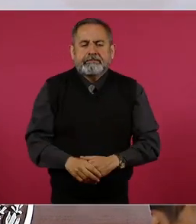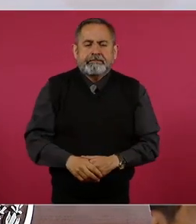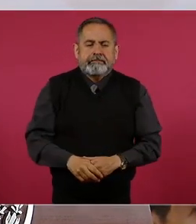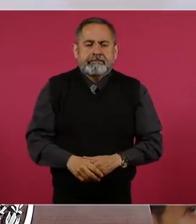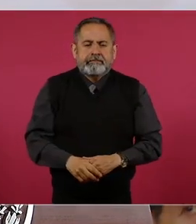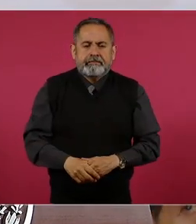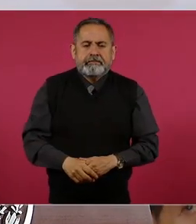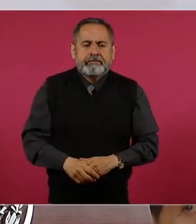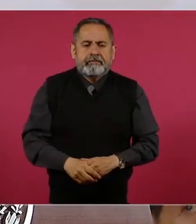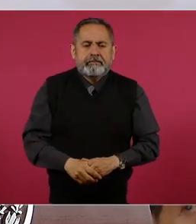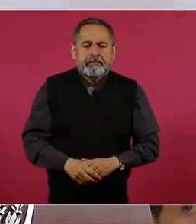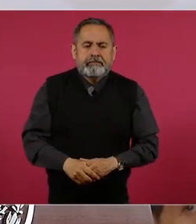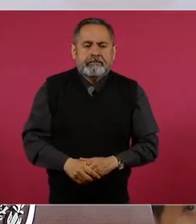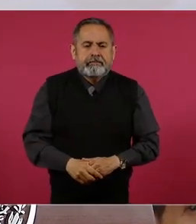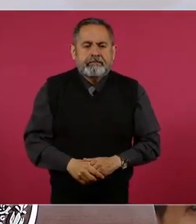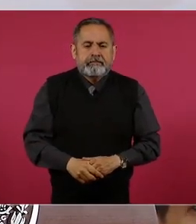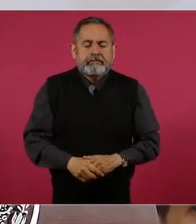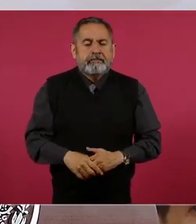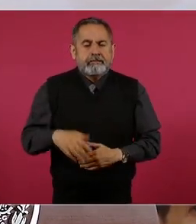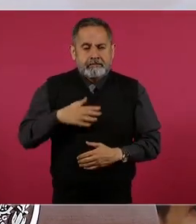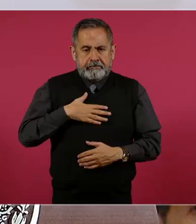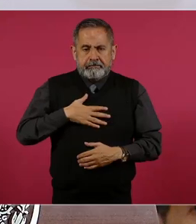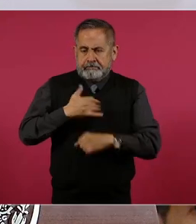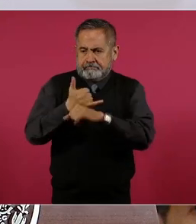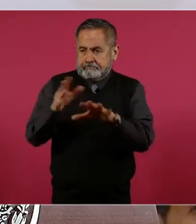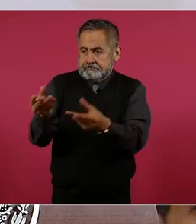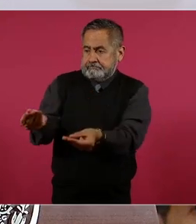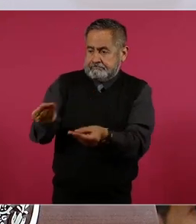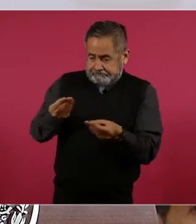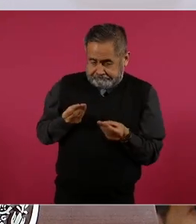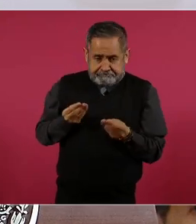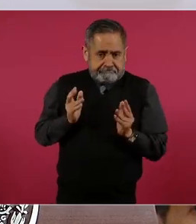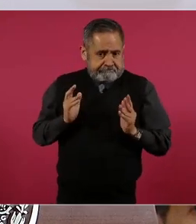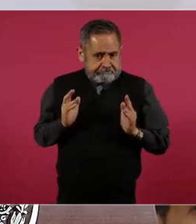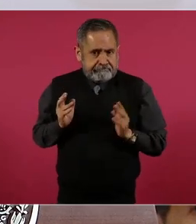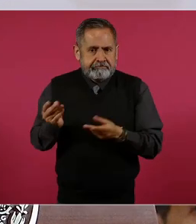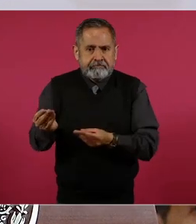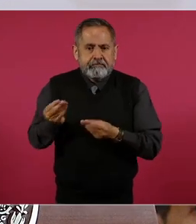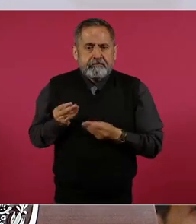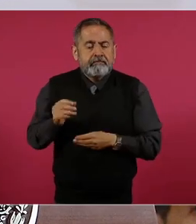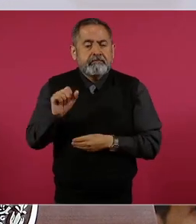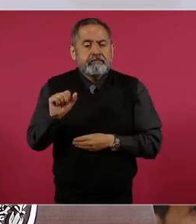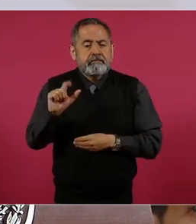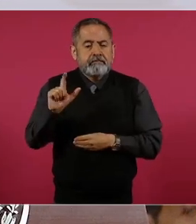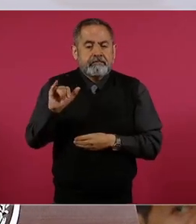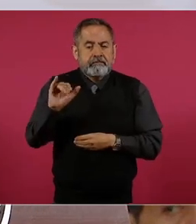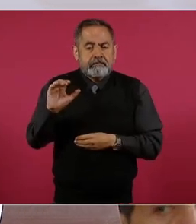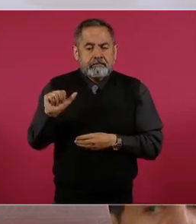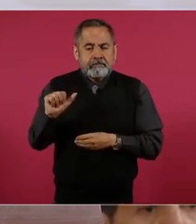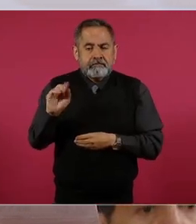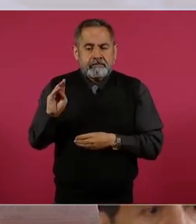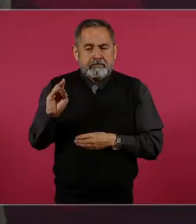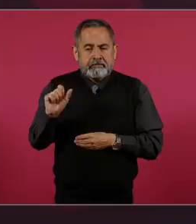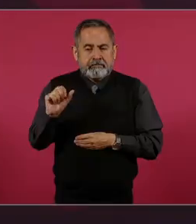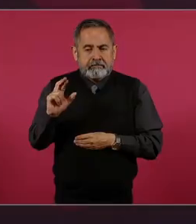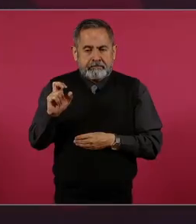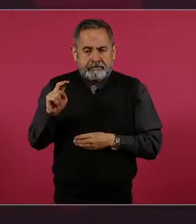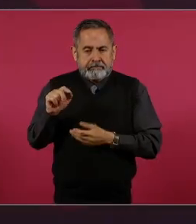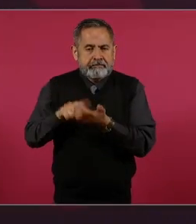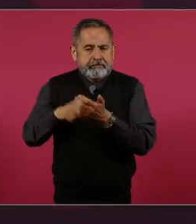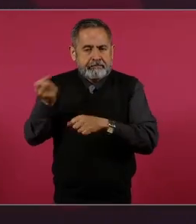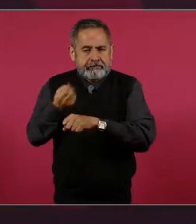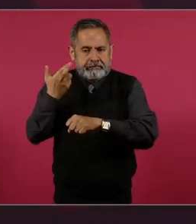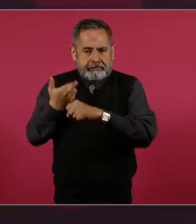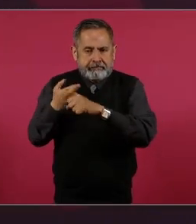yo tengo la información que Alicia Bárcena, la secretaria de Relaciones Exteriores,